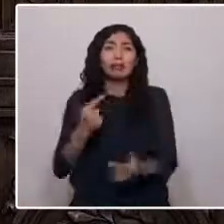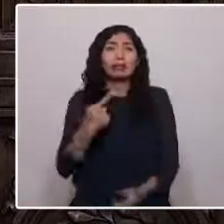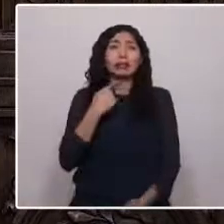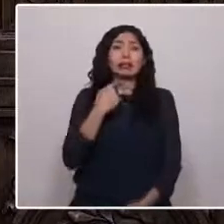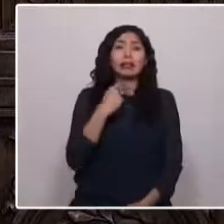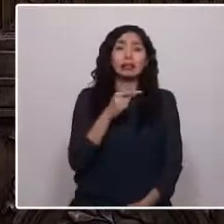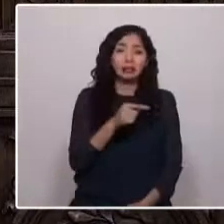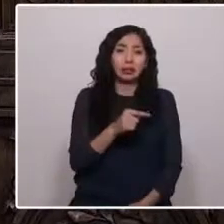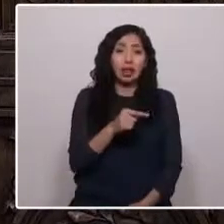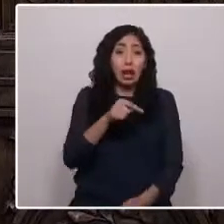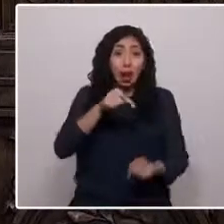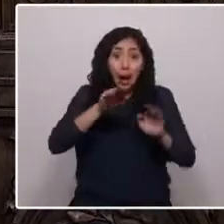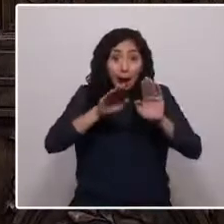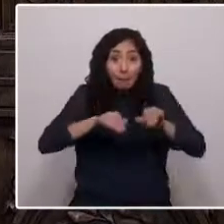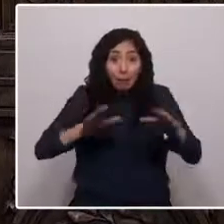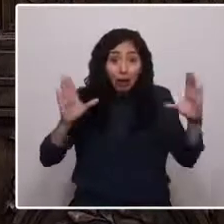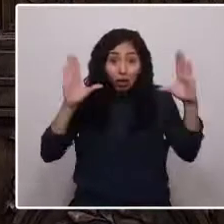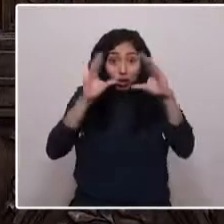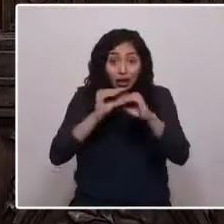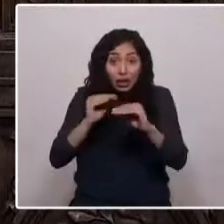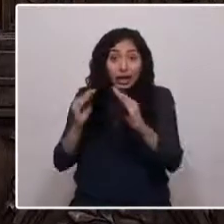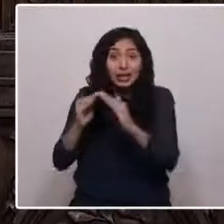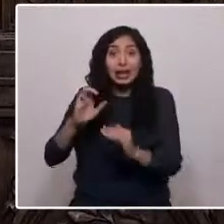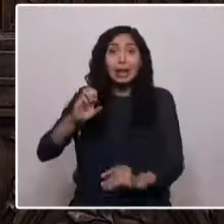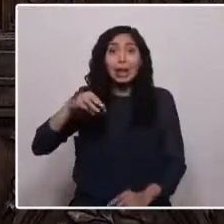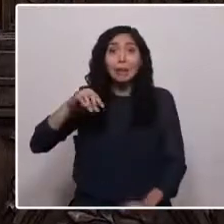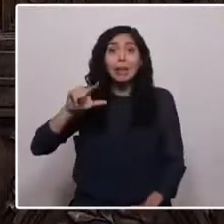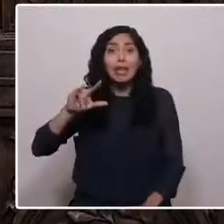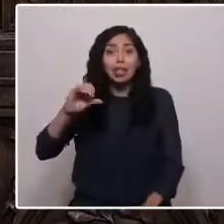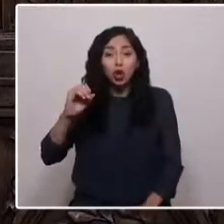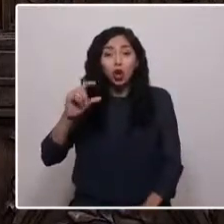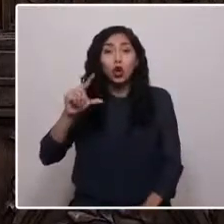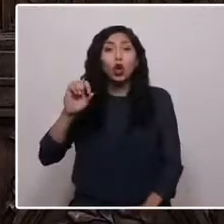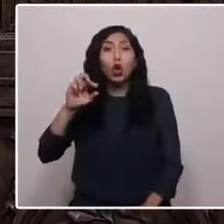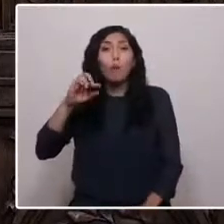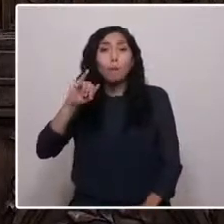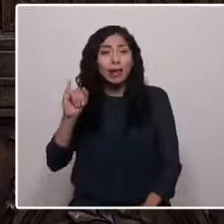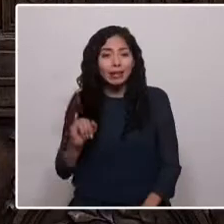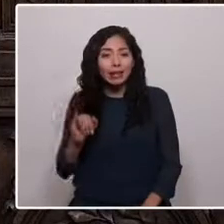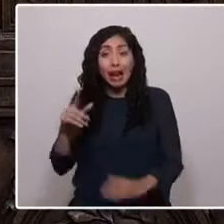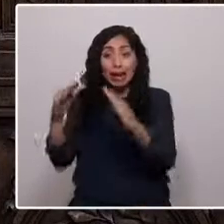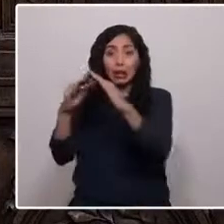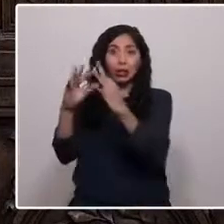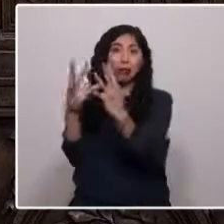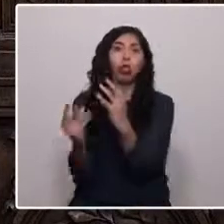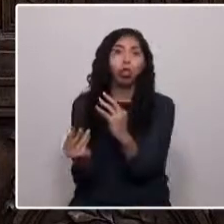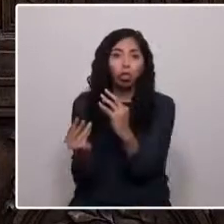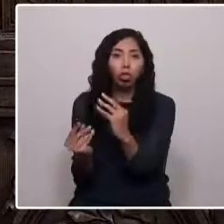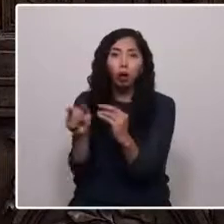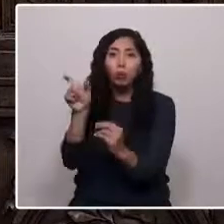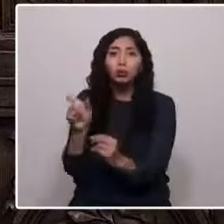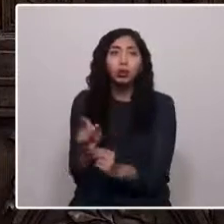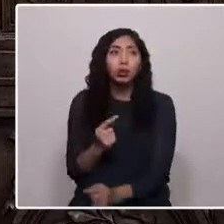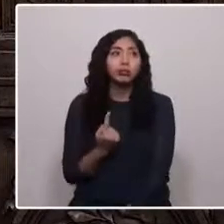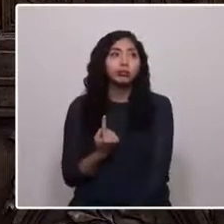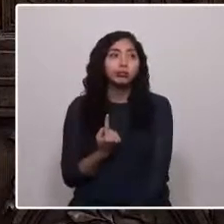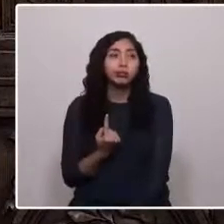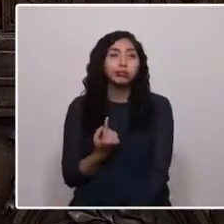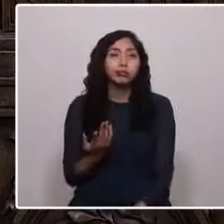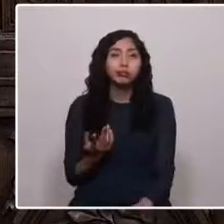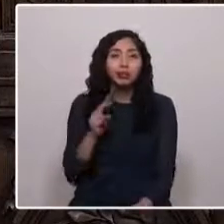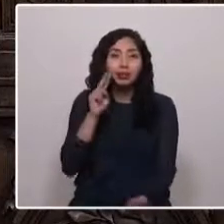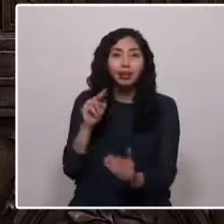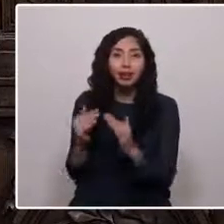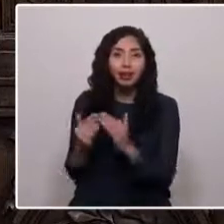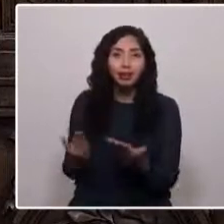Esa misma noche, la casa de Lilo López y Ángela Valenzuela sería destruida, dejándolos literalmente en la calle. Manuel, su